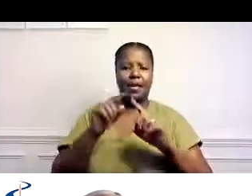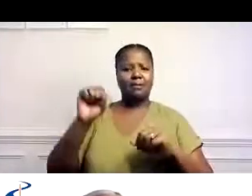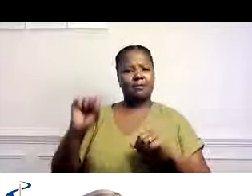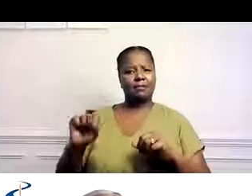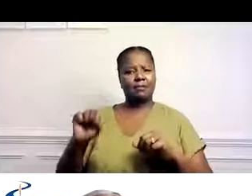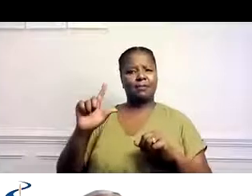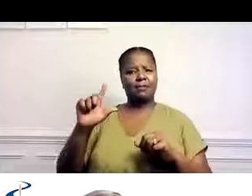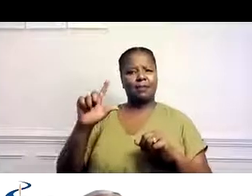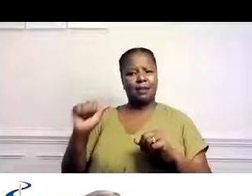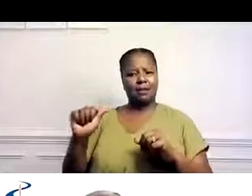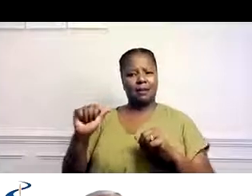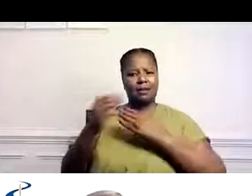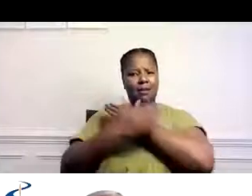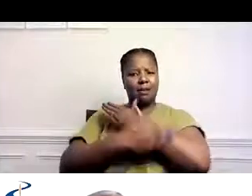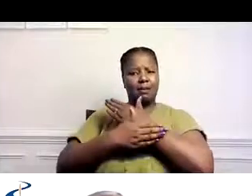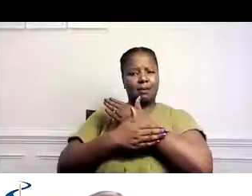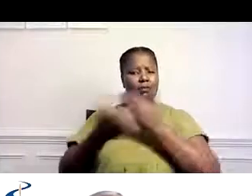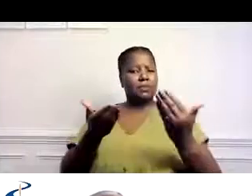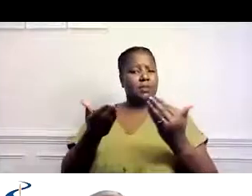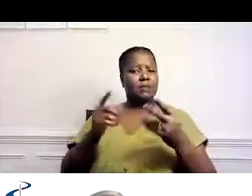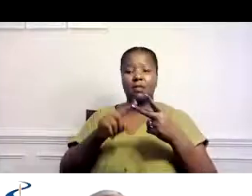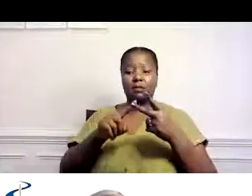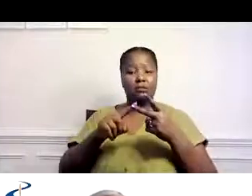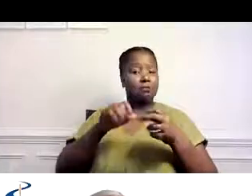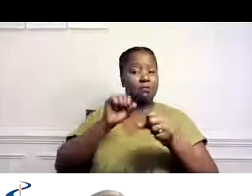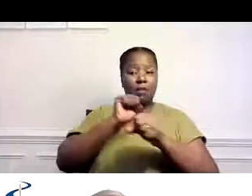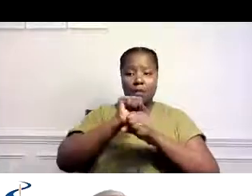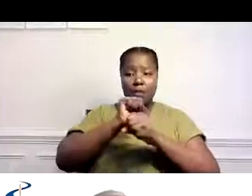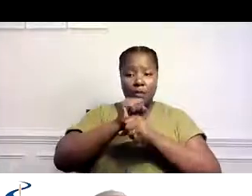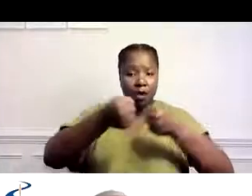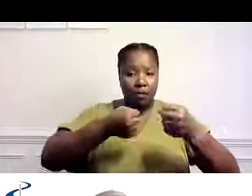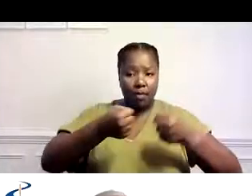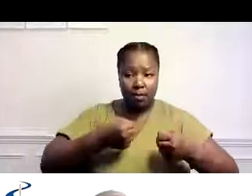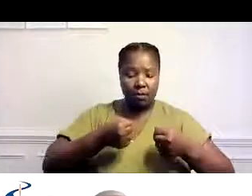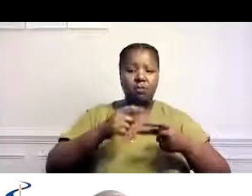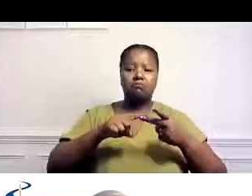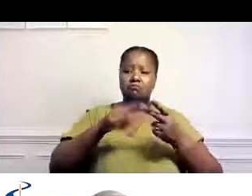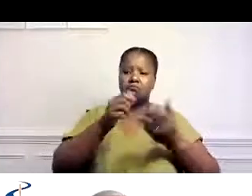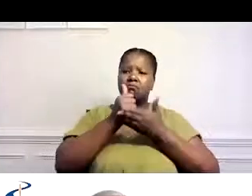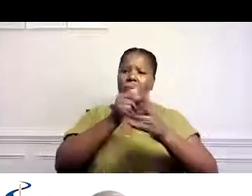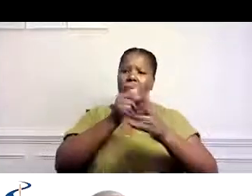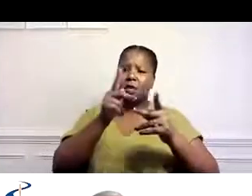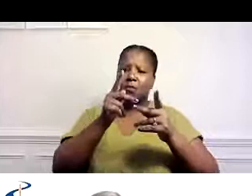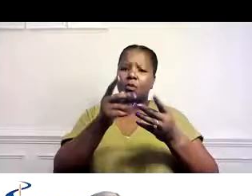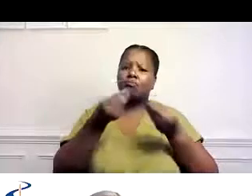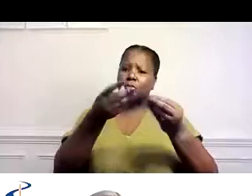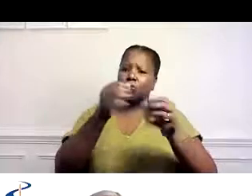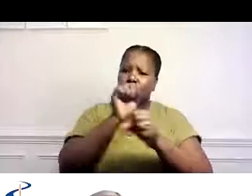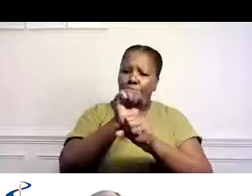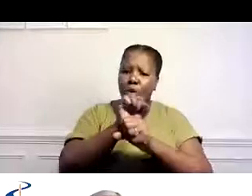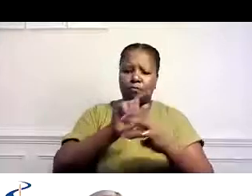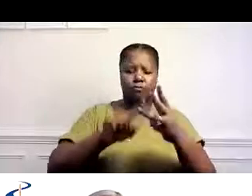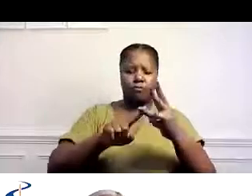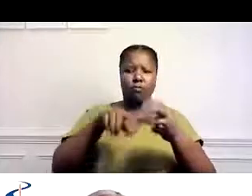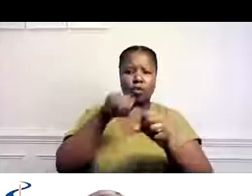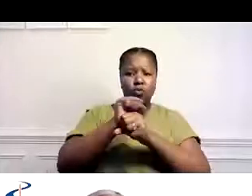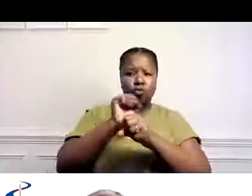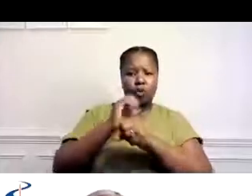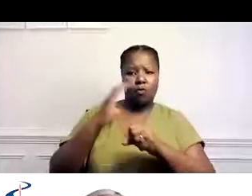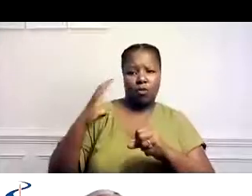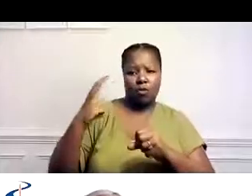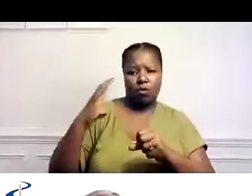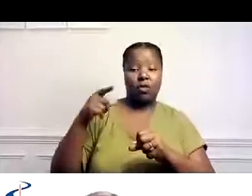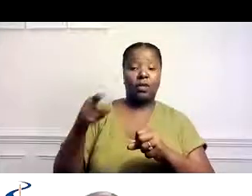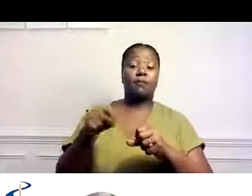condado de Los Ángeles. Nuestros servicios incluyen empleo, ayudar a las personas a asegurar empleo y también